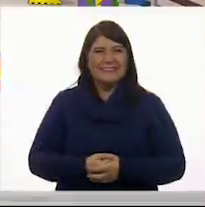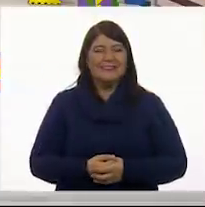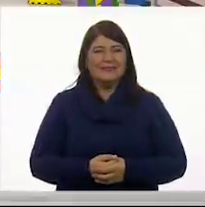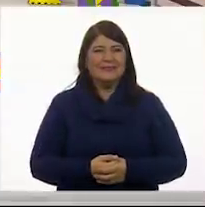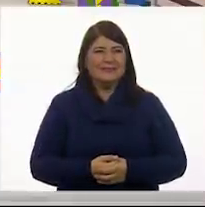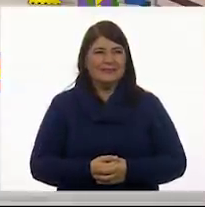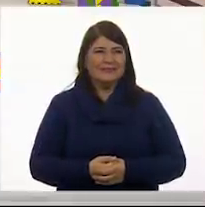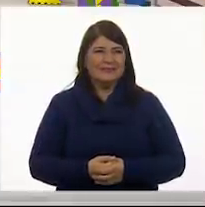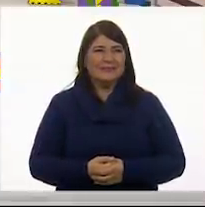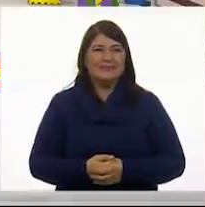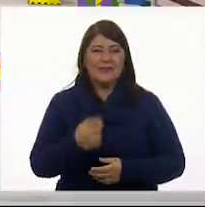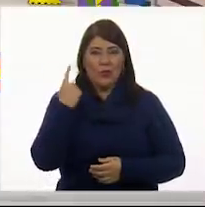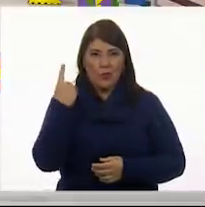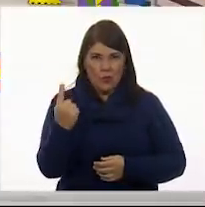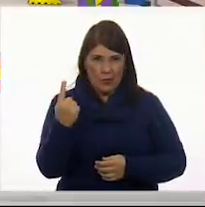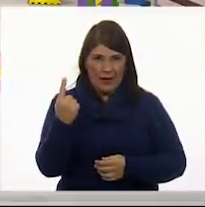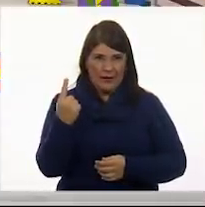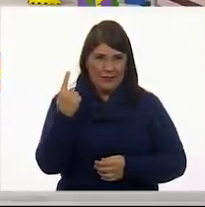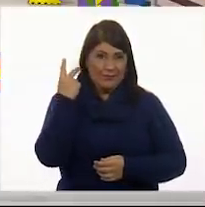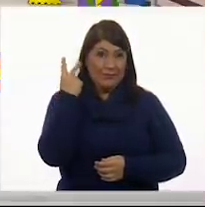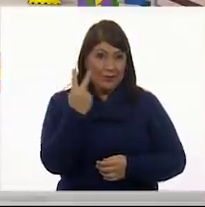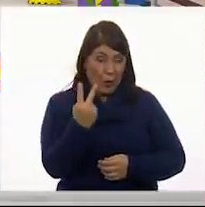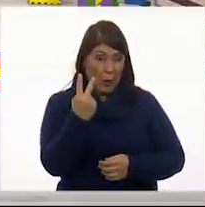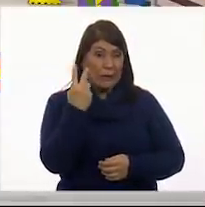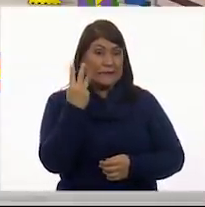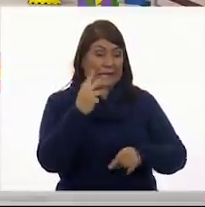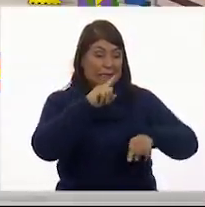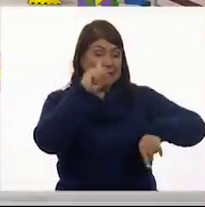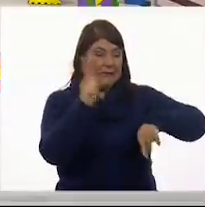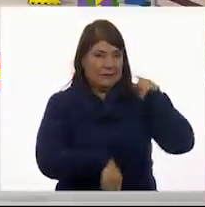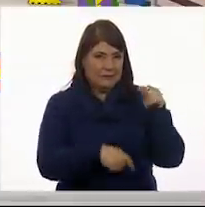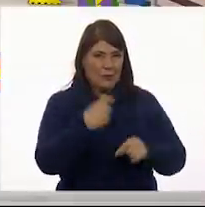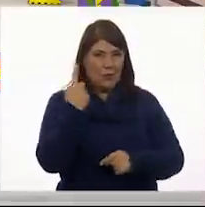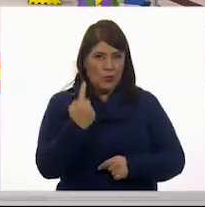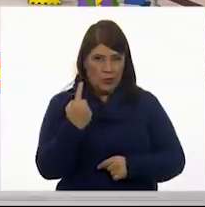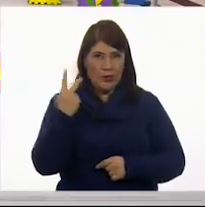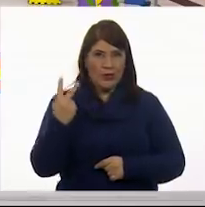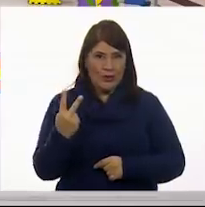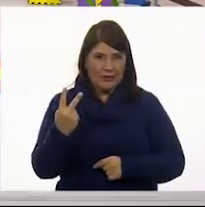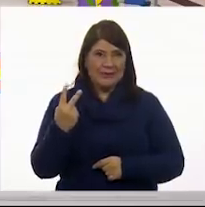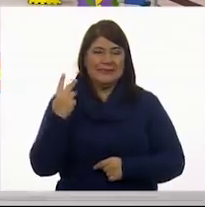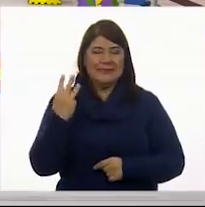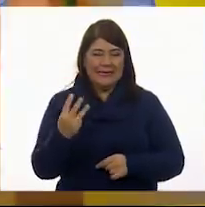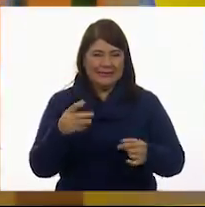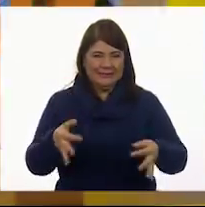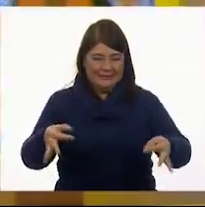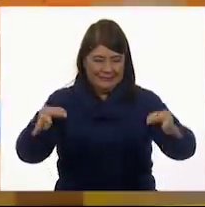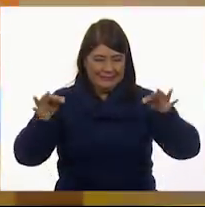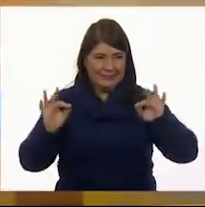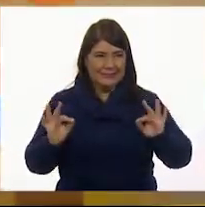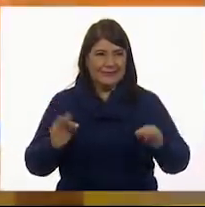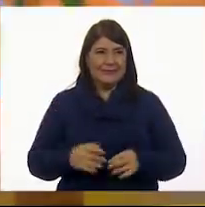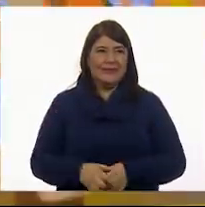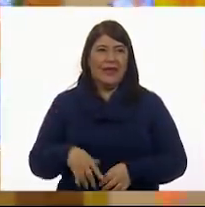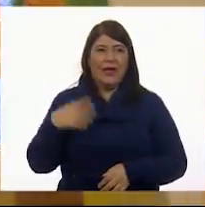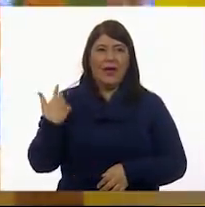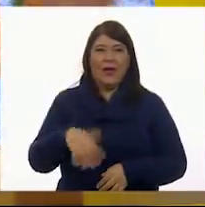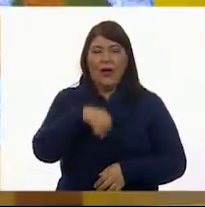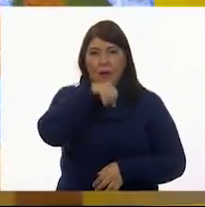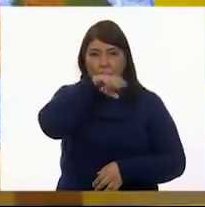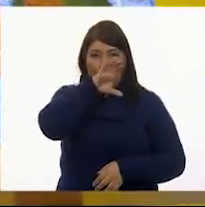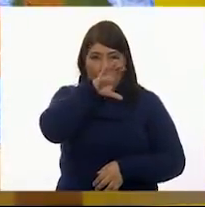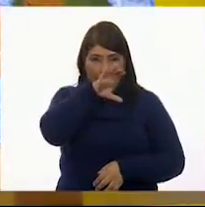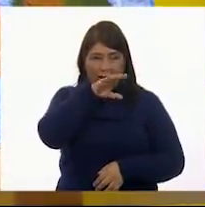A la cuenta de tres, quitamos. Uno. Dos. Tres. Tres. ¡Guau!